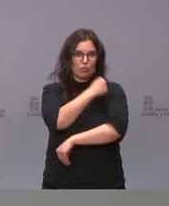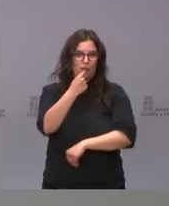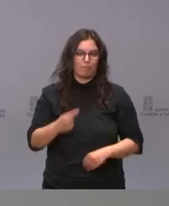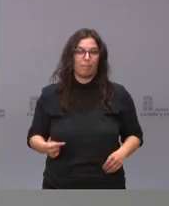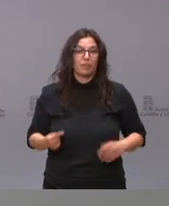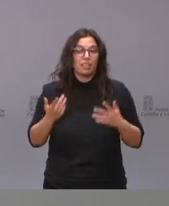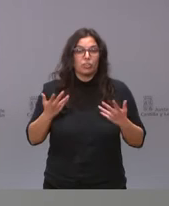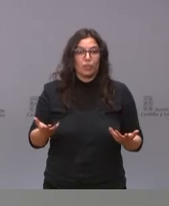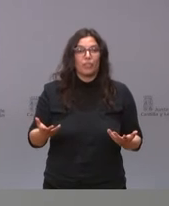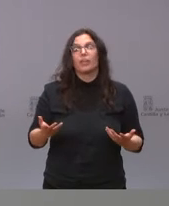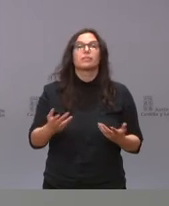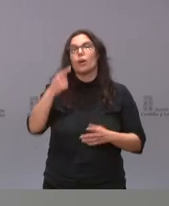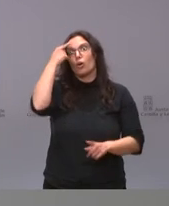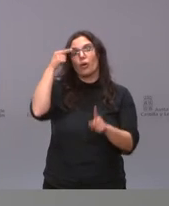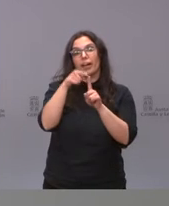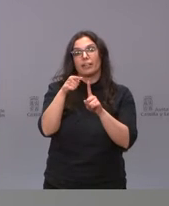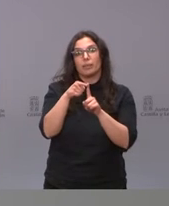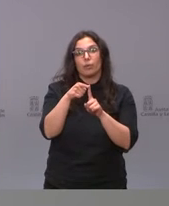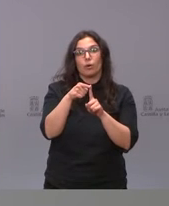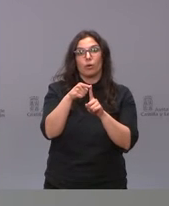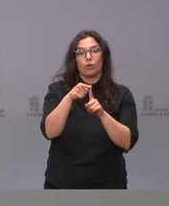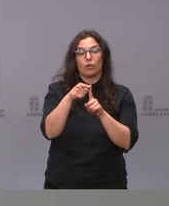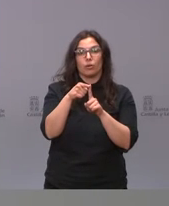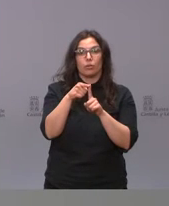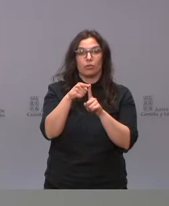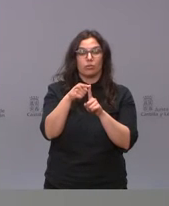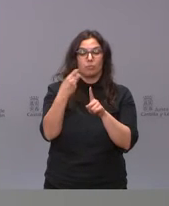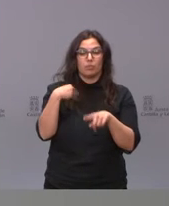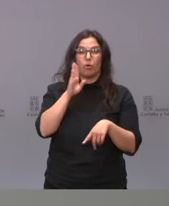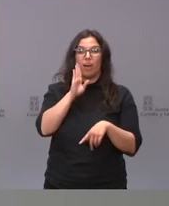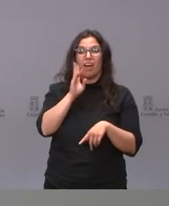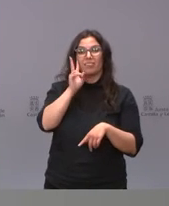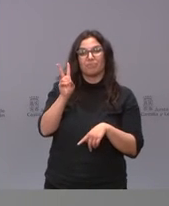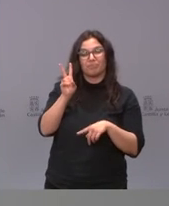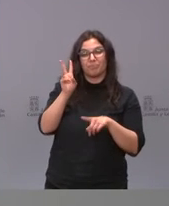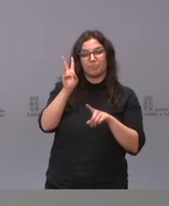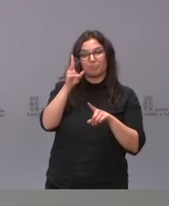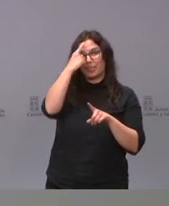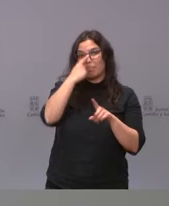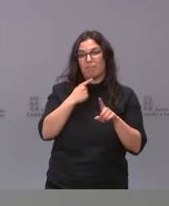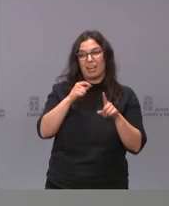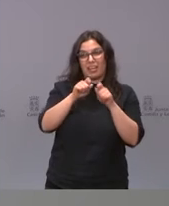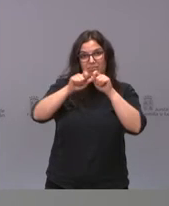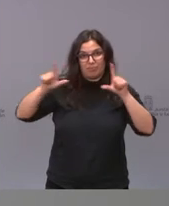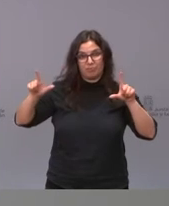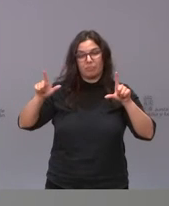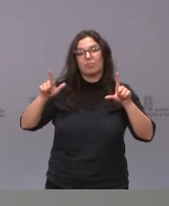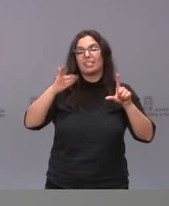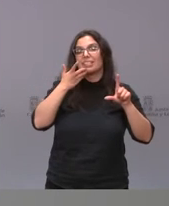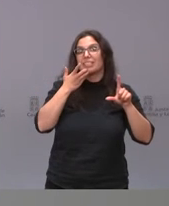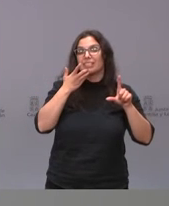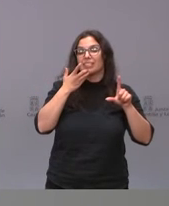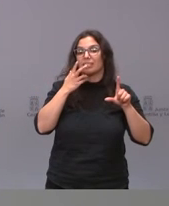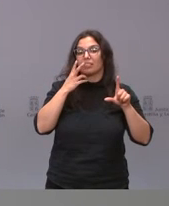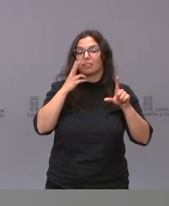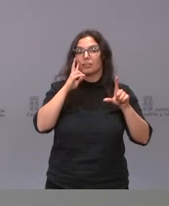por lo tanto el objetivo es como he enseñado antes en la en la en la diapositiva si tenemos si la